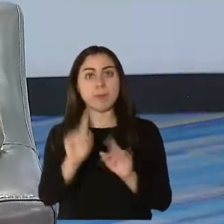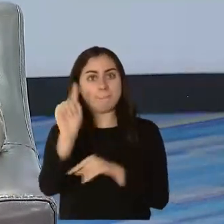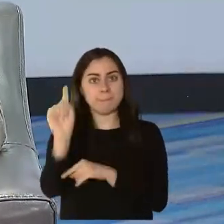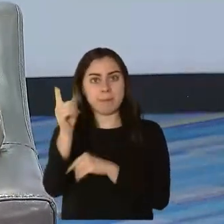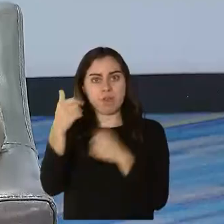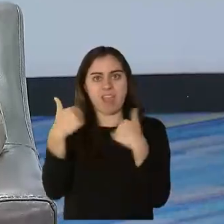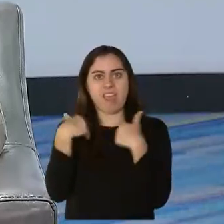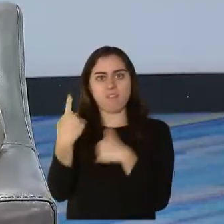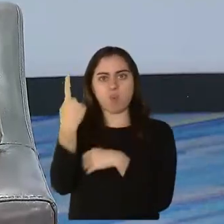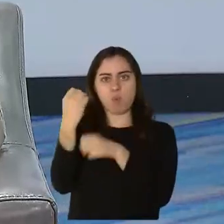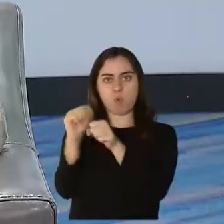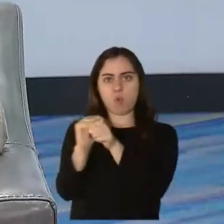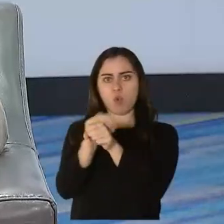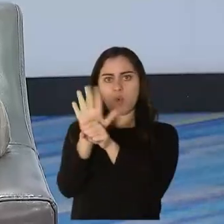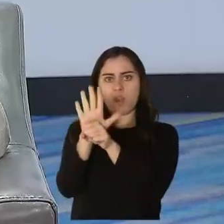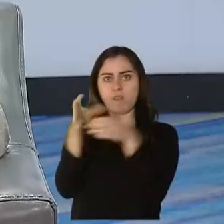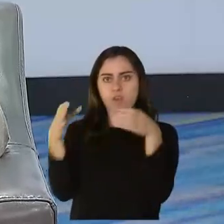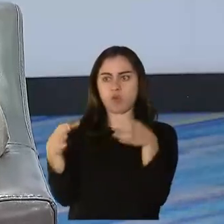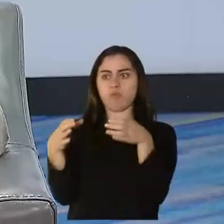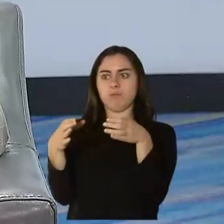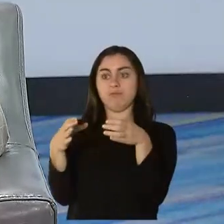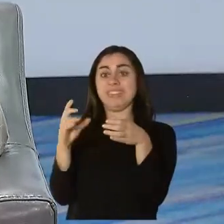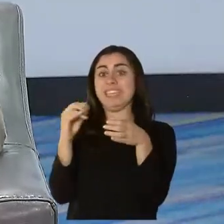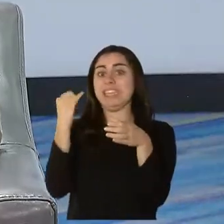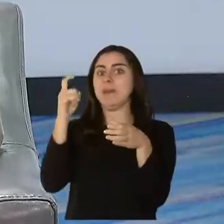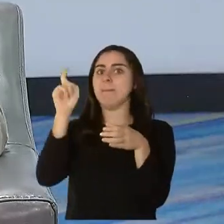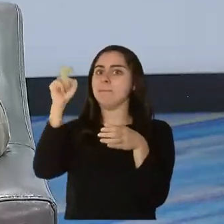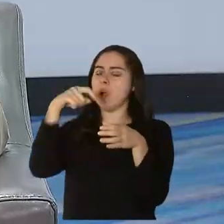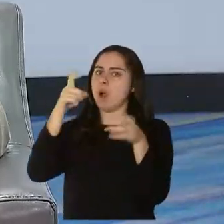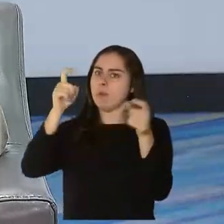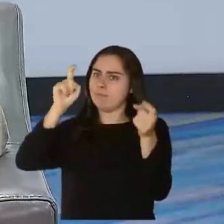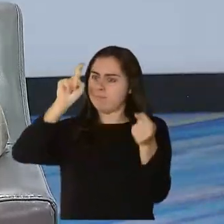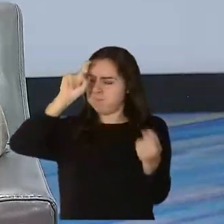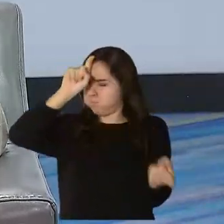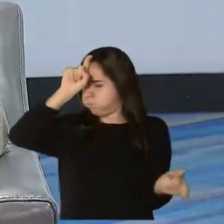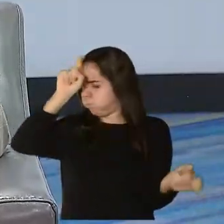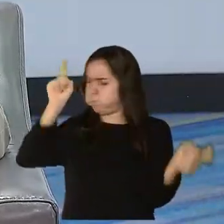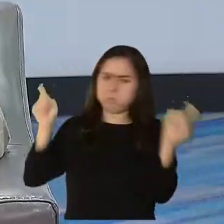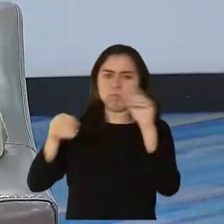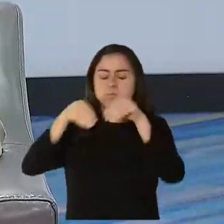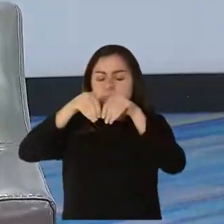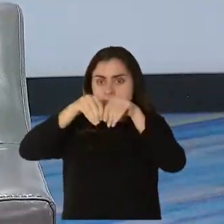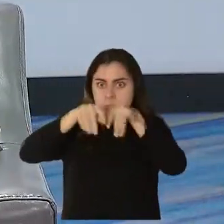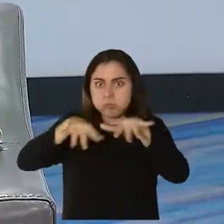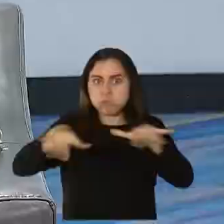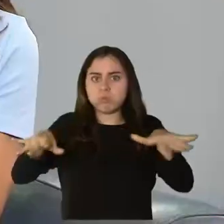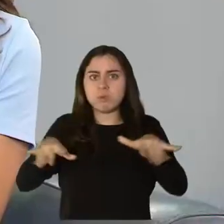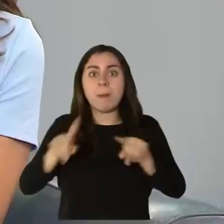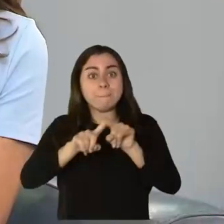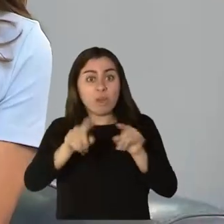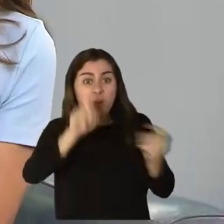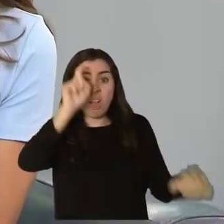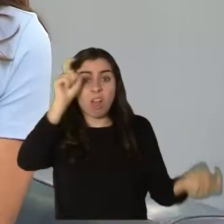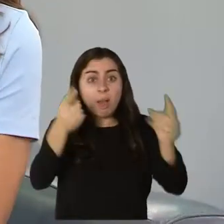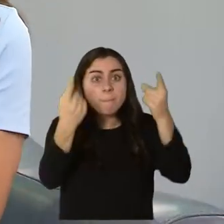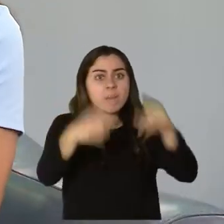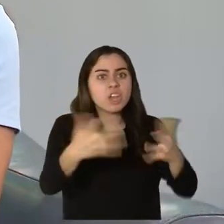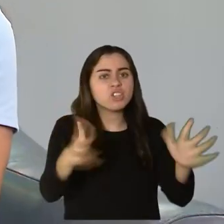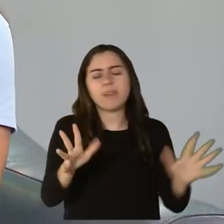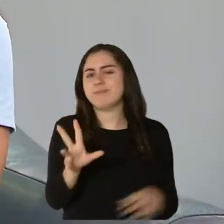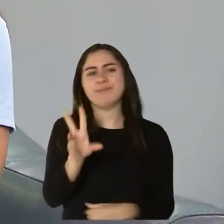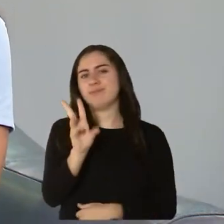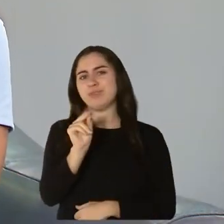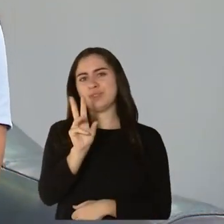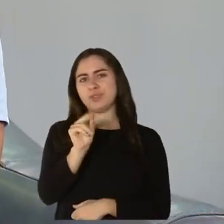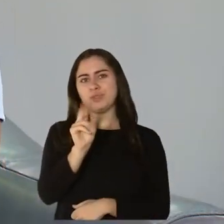sinnúmero de mutaciones bestialmente grandes para que altere todo el genoma del virus y entonces se identifica una eso no ha ocurrido en este momento. ha ocurrido. Por